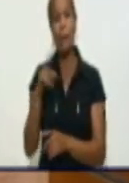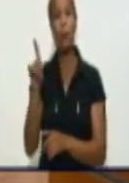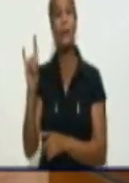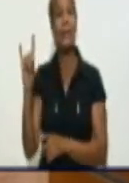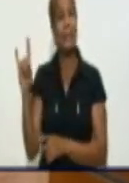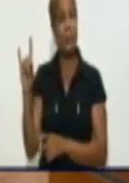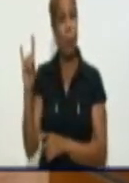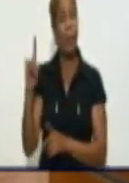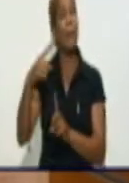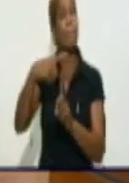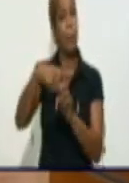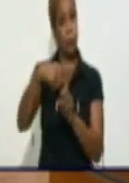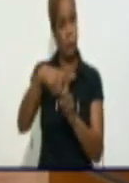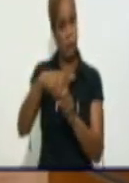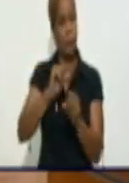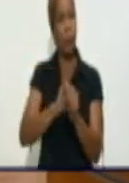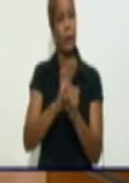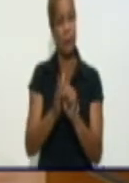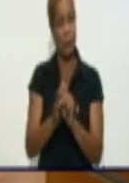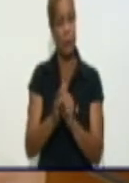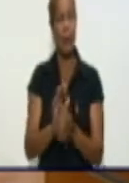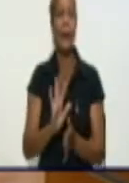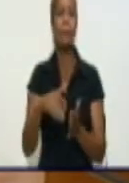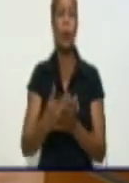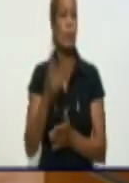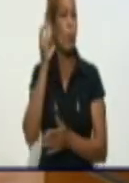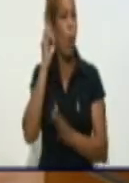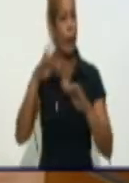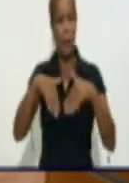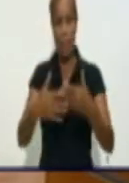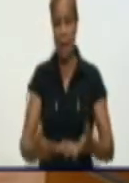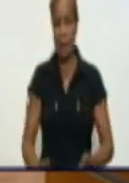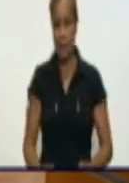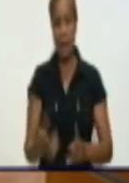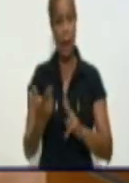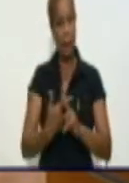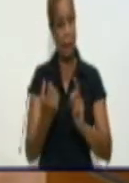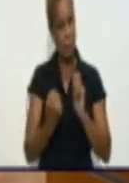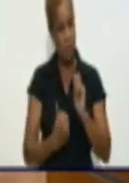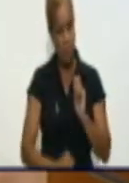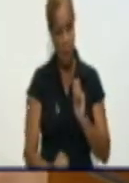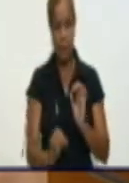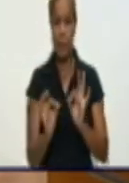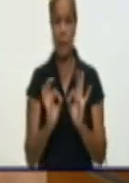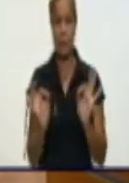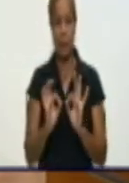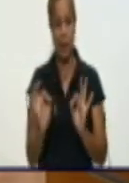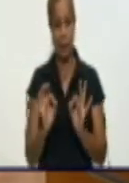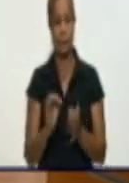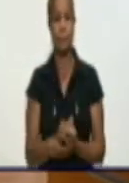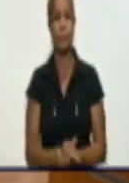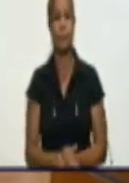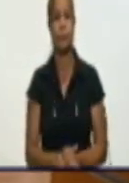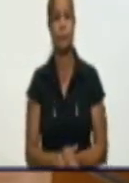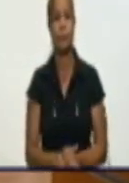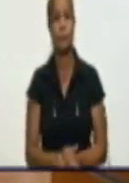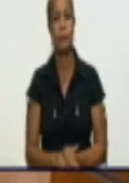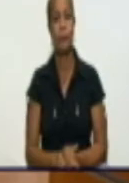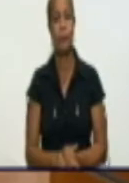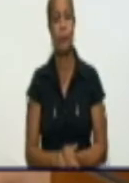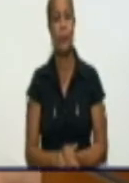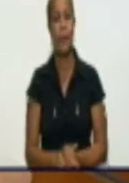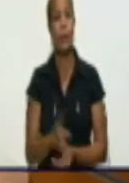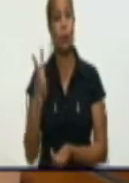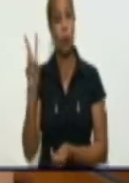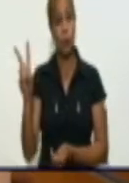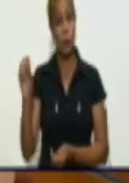Tampoco se reportaron en el día ni gestantes ni puérperas. Y acumulamos 46 gestantes confirmadas a la COVID. Se dieron